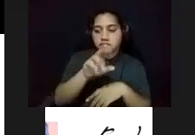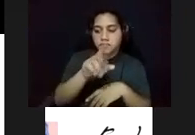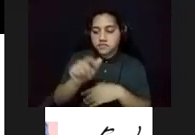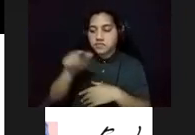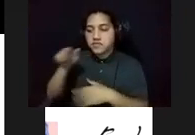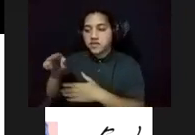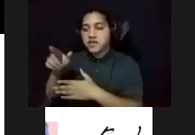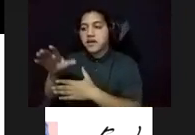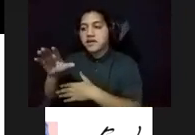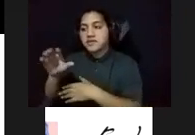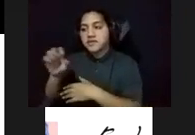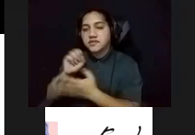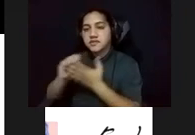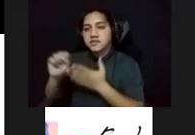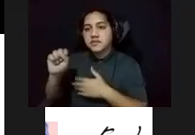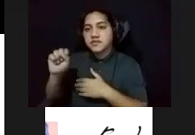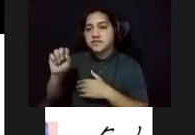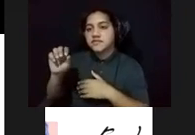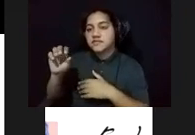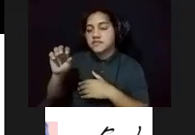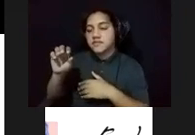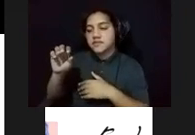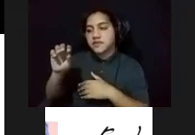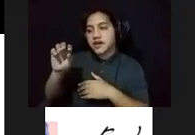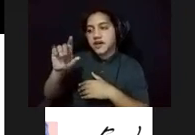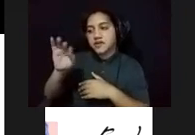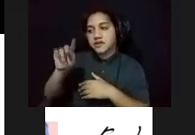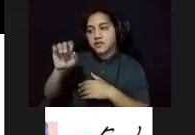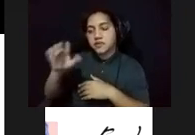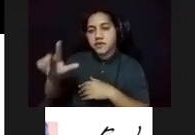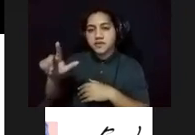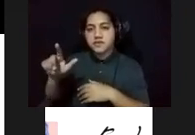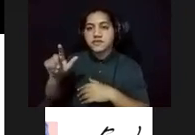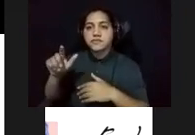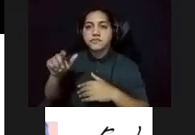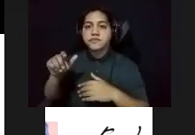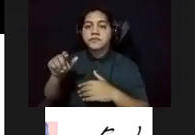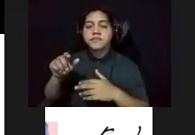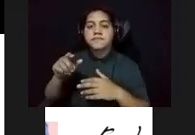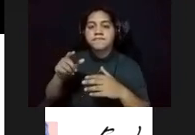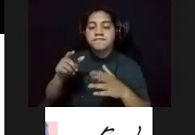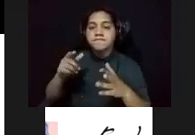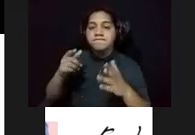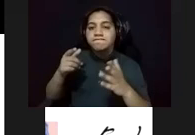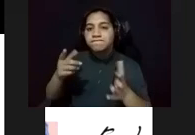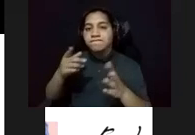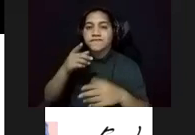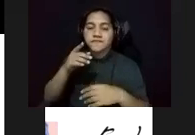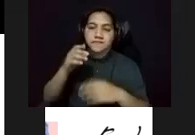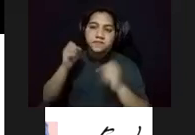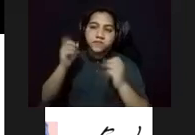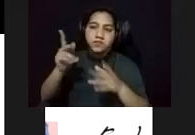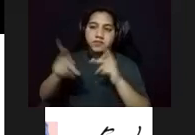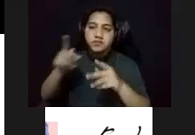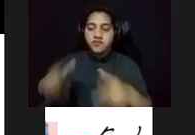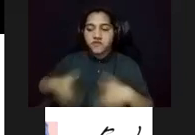Una imagen muy recurrente en los inquilinos de la barriada y de muchos de los suburbios de la ciudad